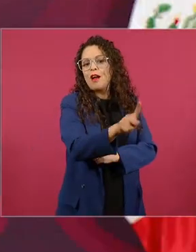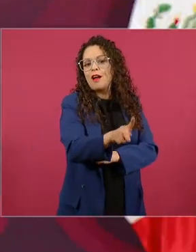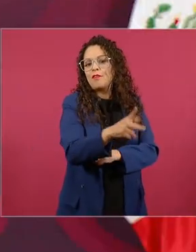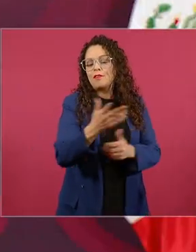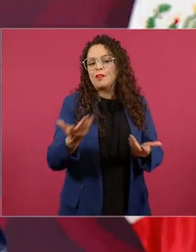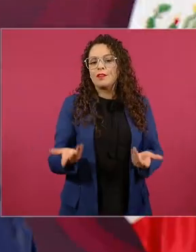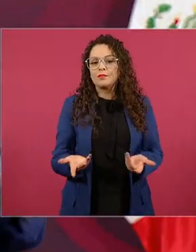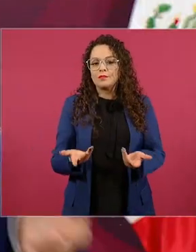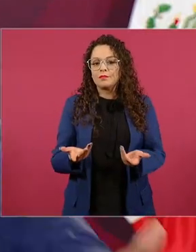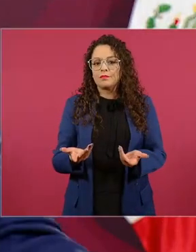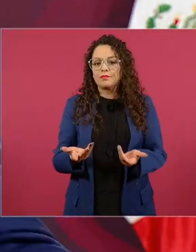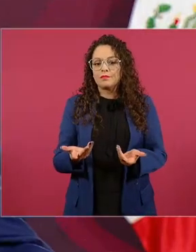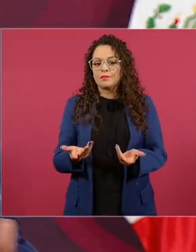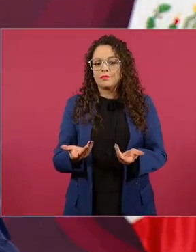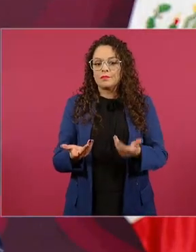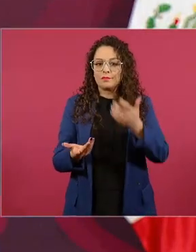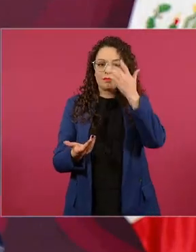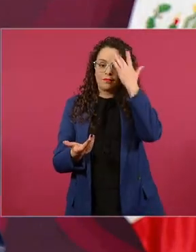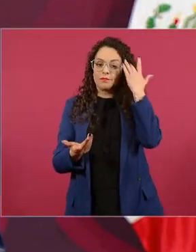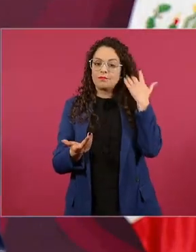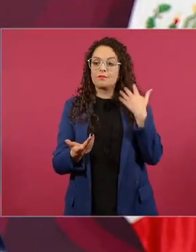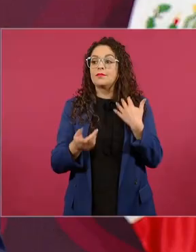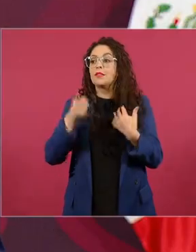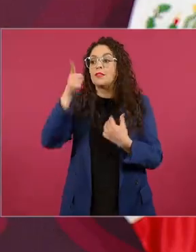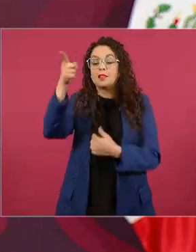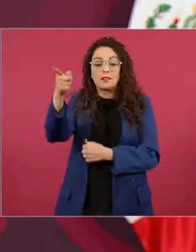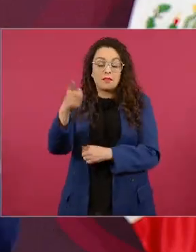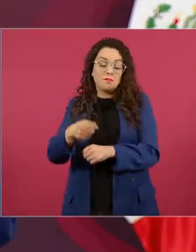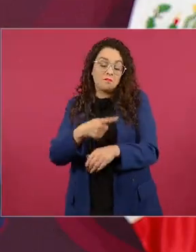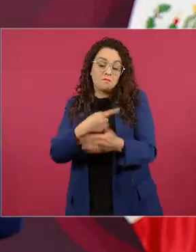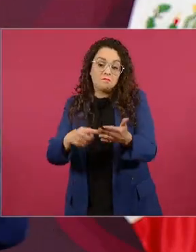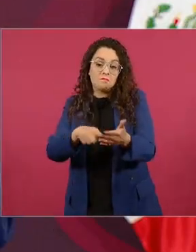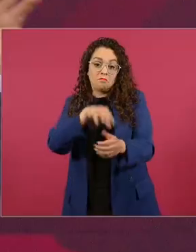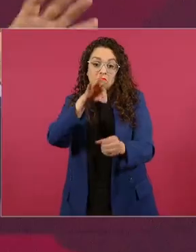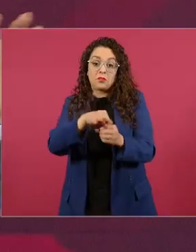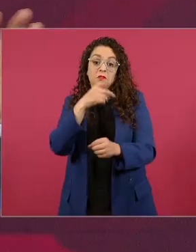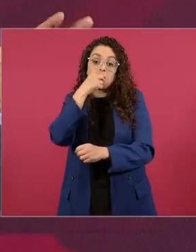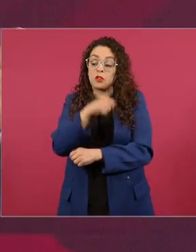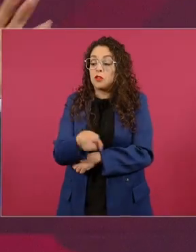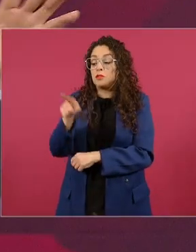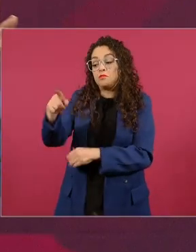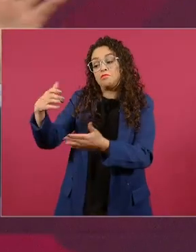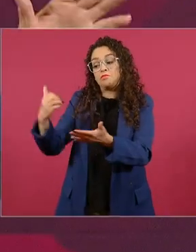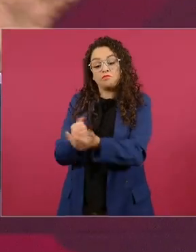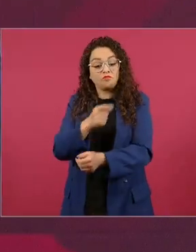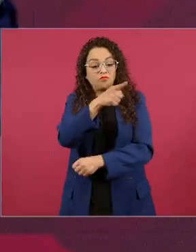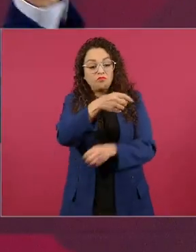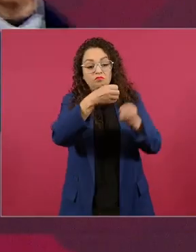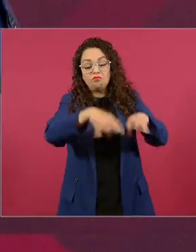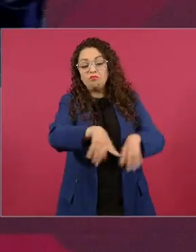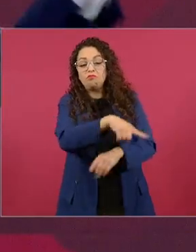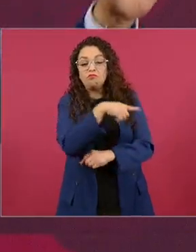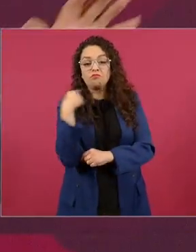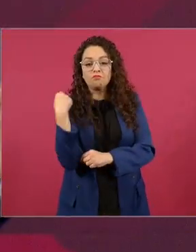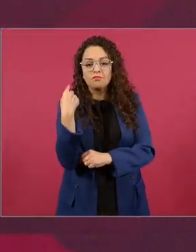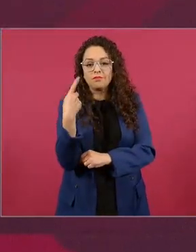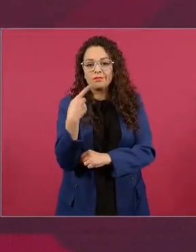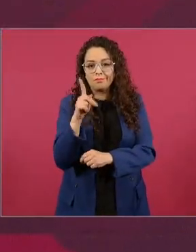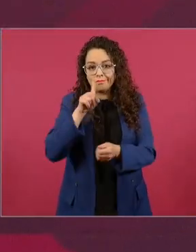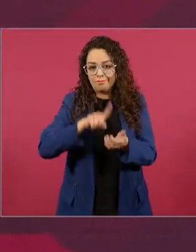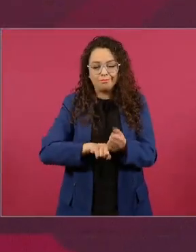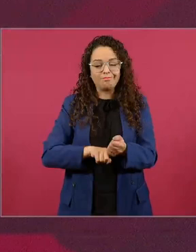pero ganamos nada más les doy un ejemplo para los jóvenes